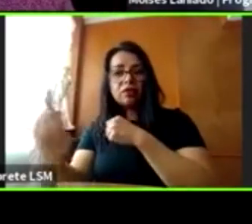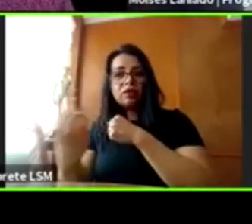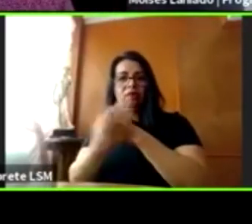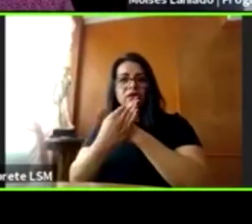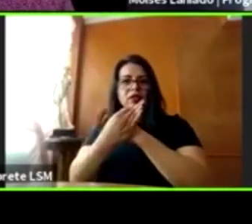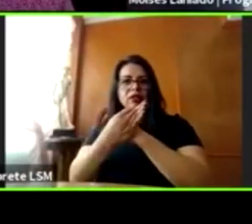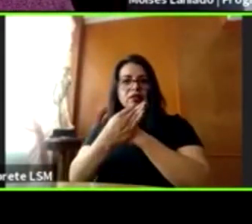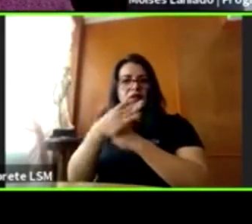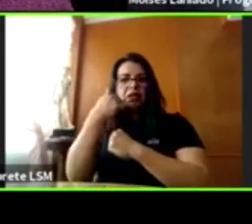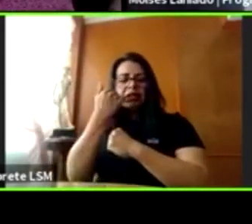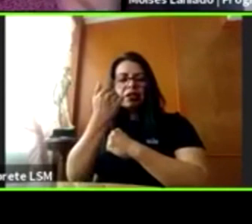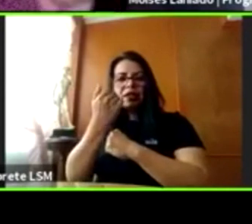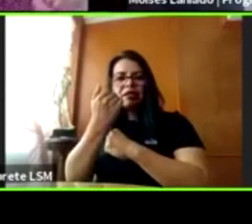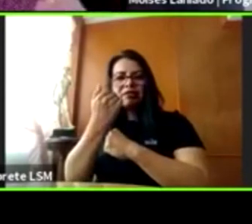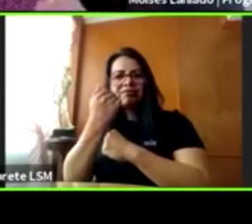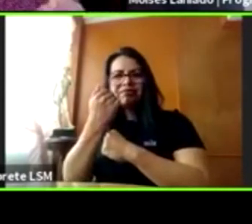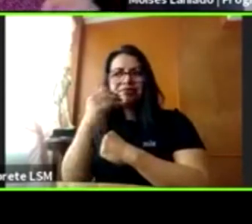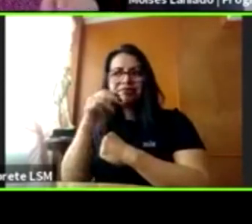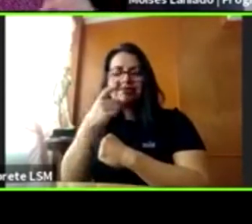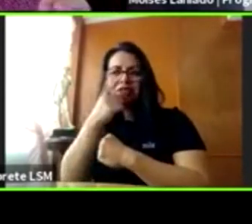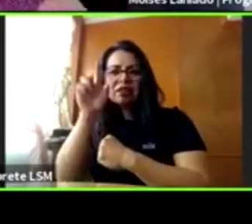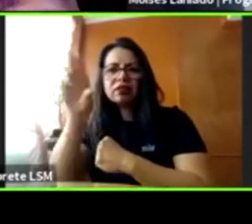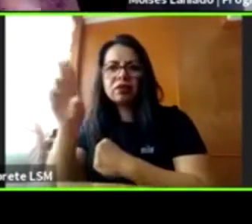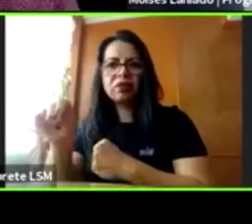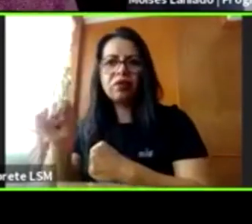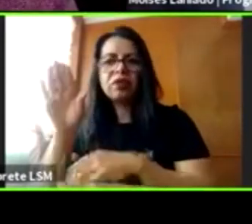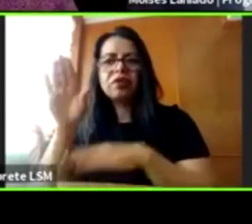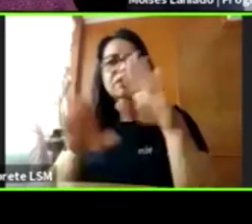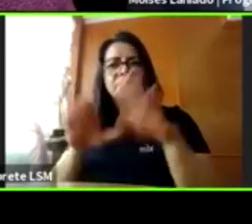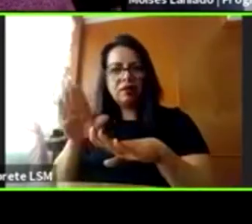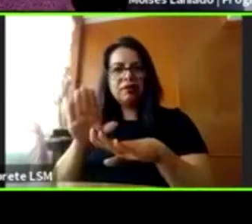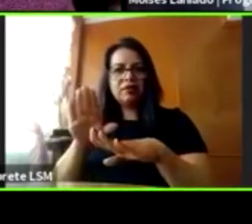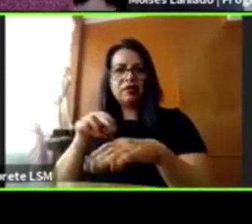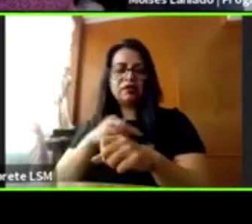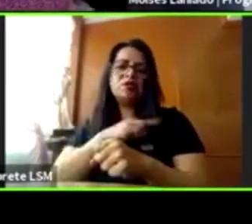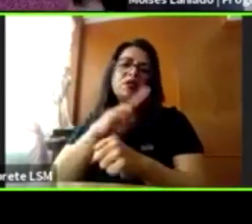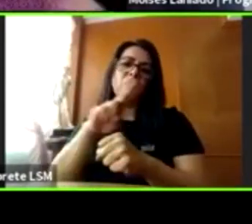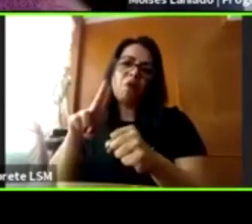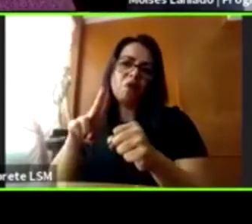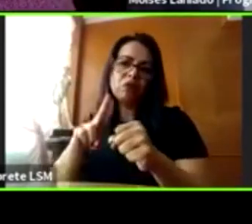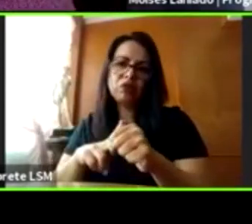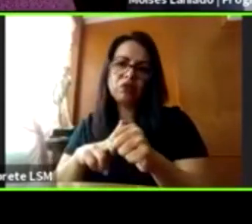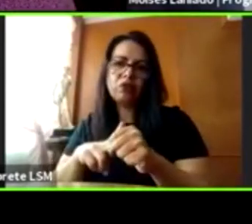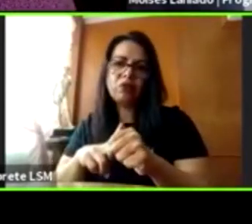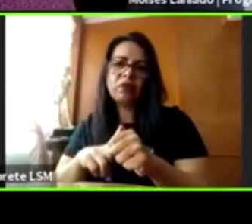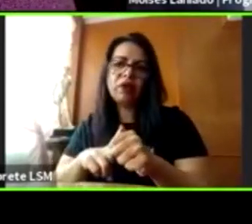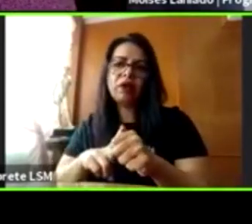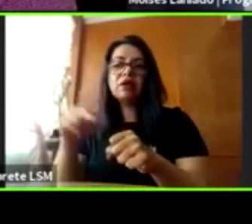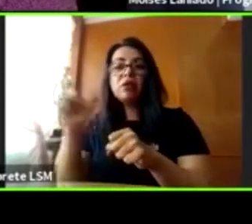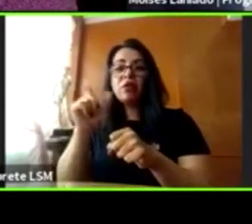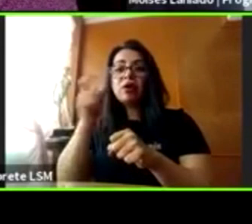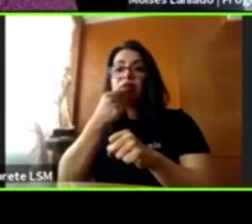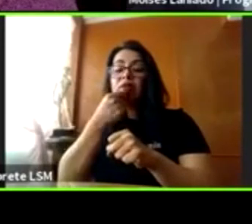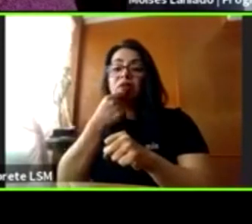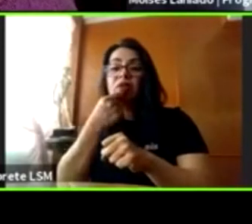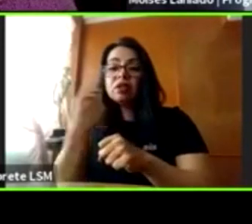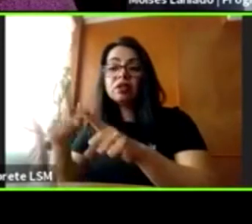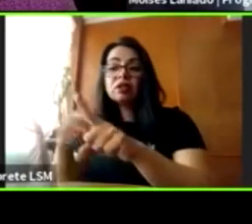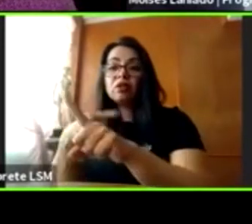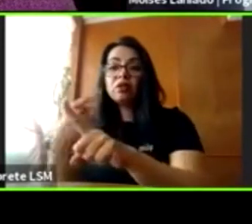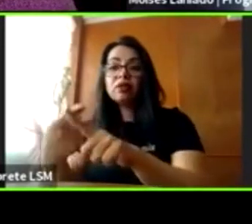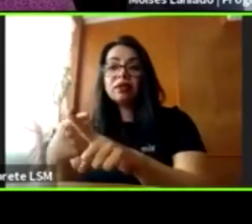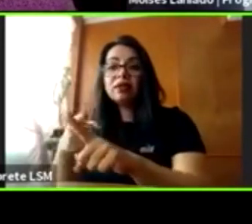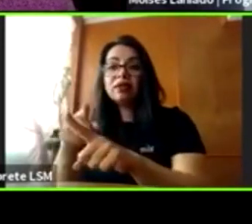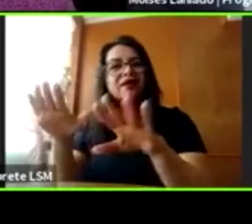Entonces, es a veces normal, normal me refiero a frecuente, que una víctima incluso cambie su discurso y diga, no, no me tocó,